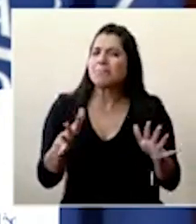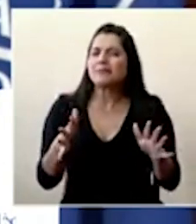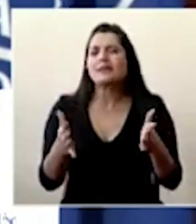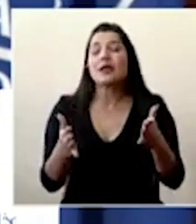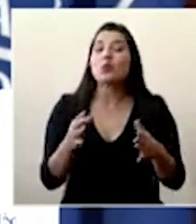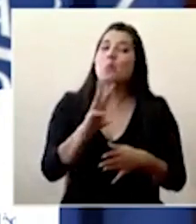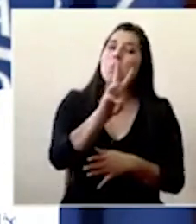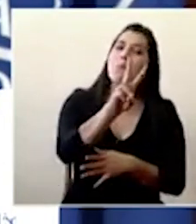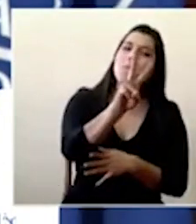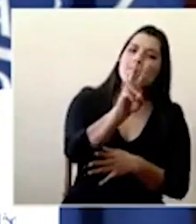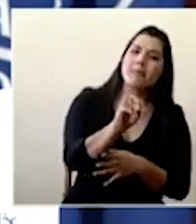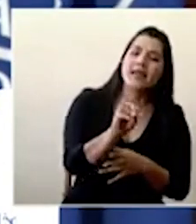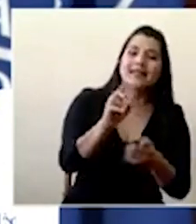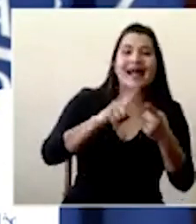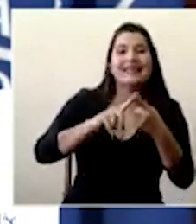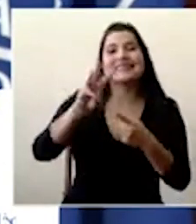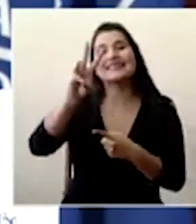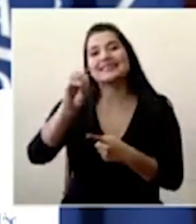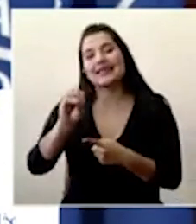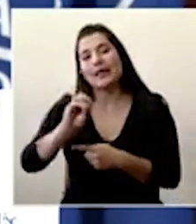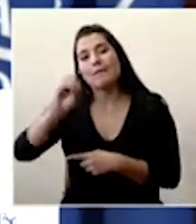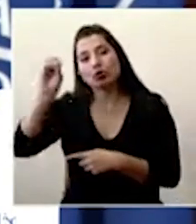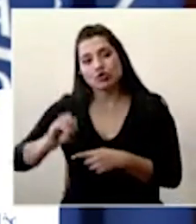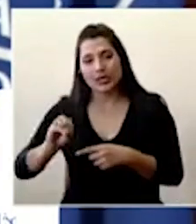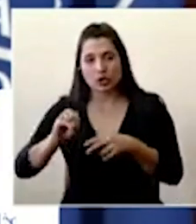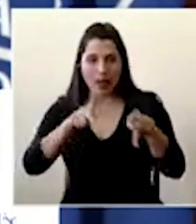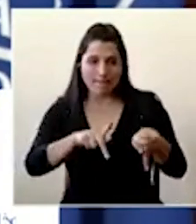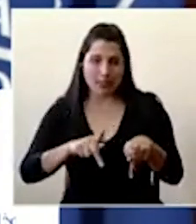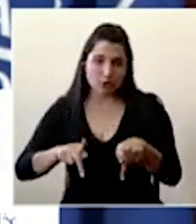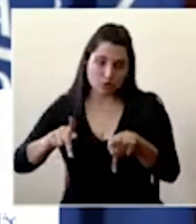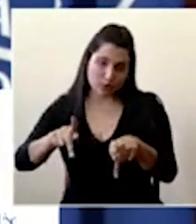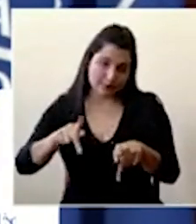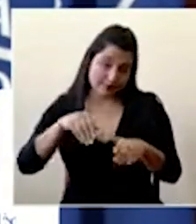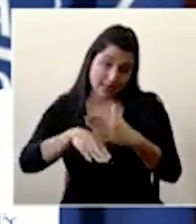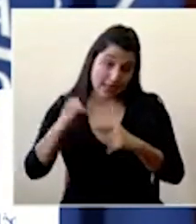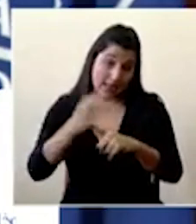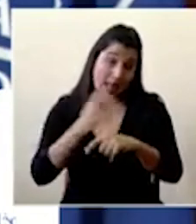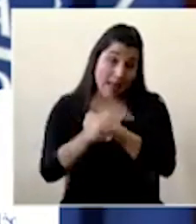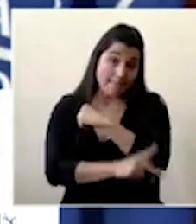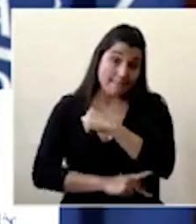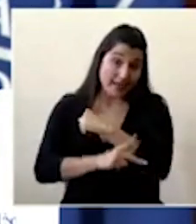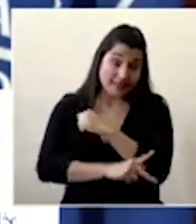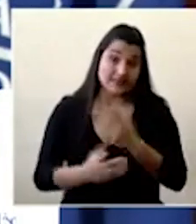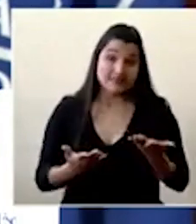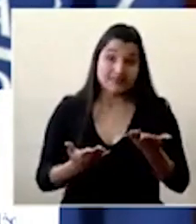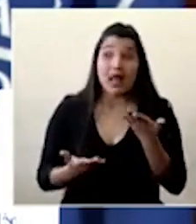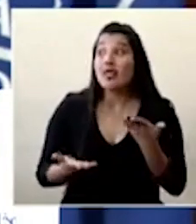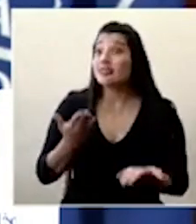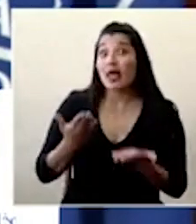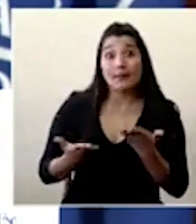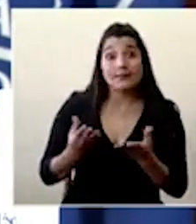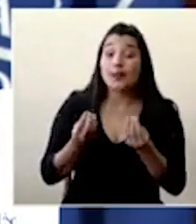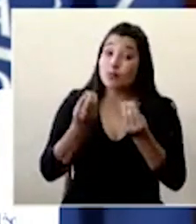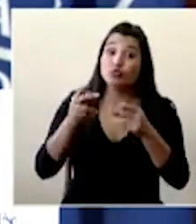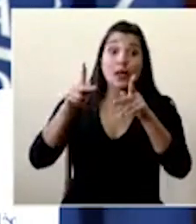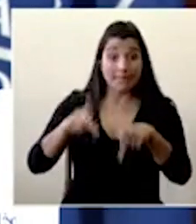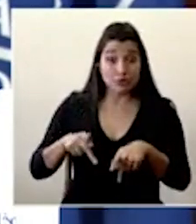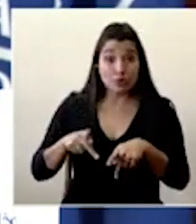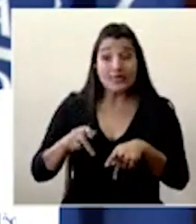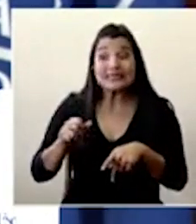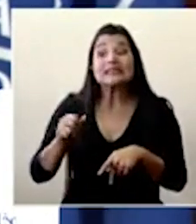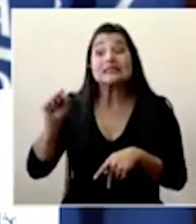de la población durante todo el fenómeno van a quedar algunos que posiblemente no se van a detectar como enfermos porque van a ser personas